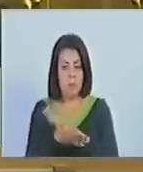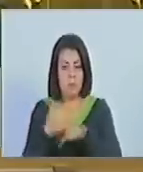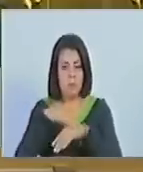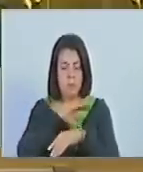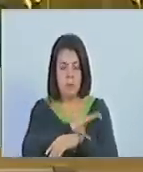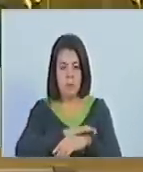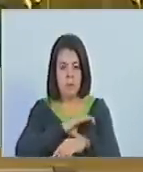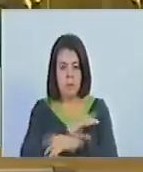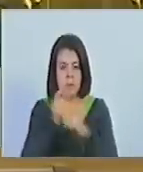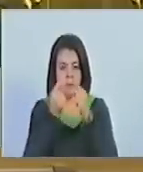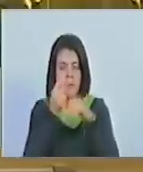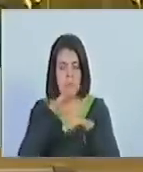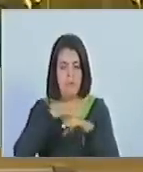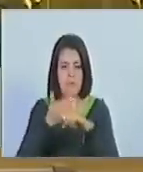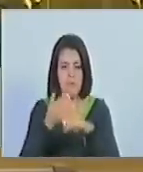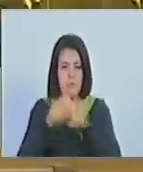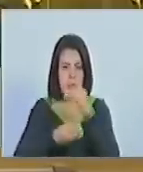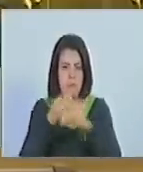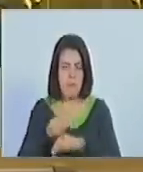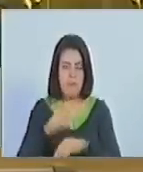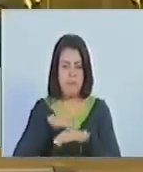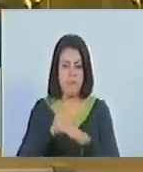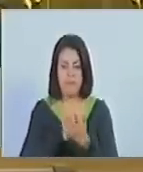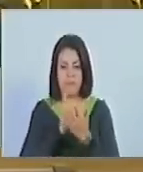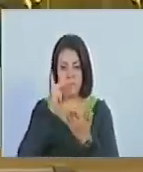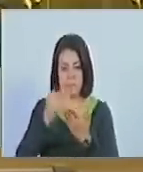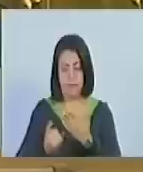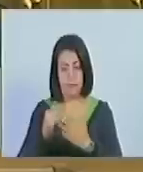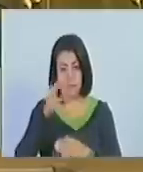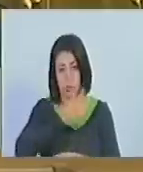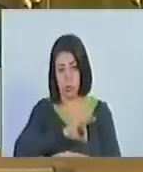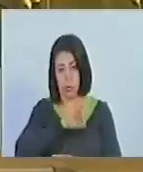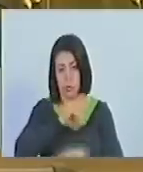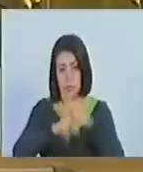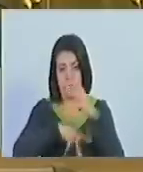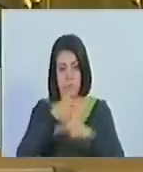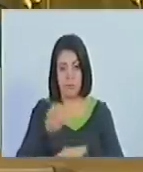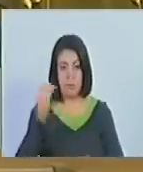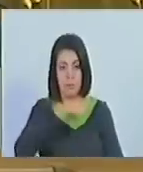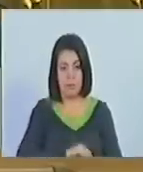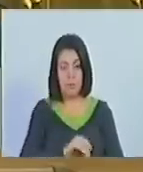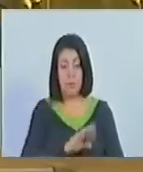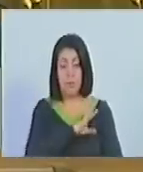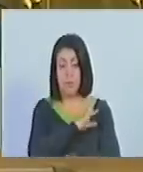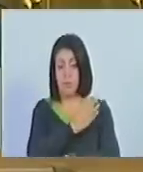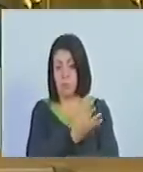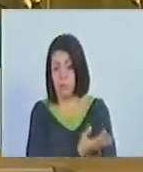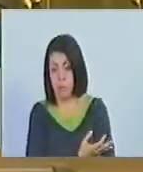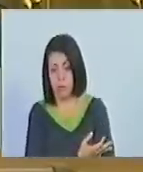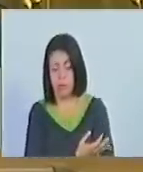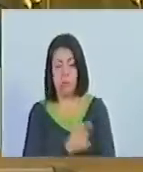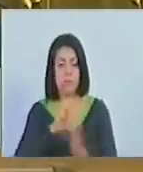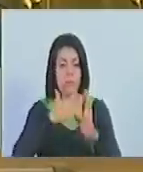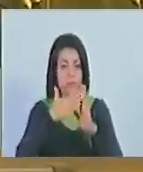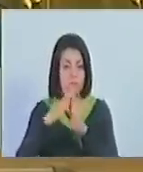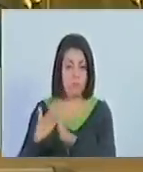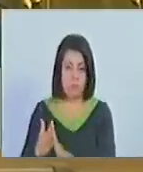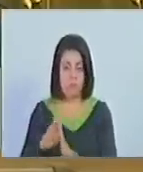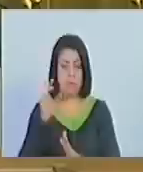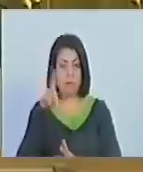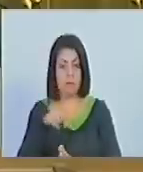los comités de economía comunal, elaborarán los proyectos socioproductivos con base en las potencialidades de su comunidad,